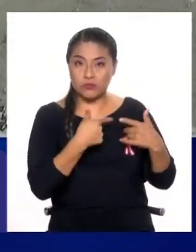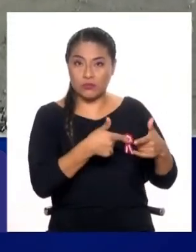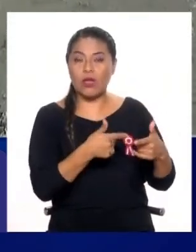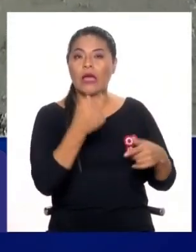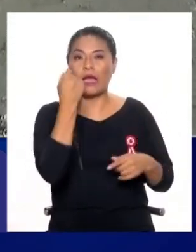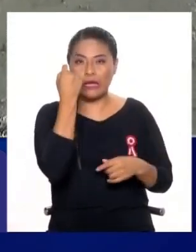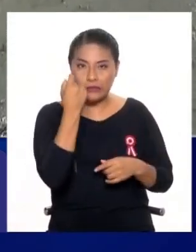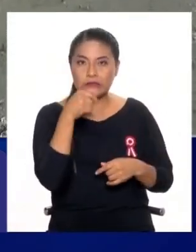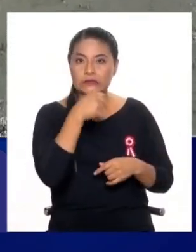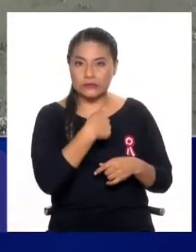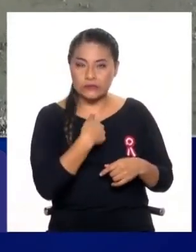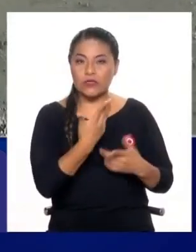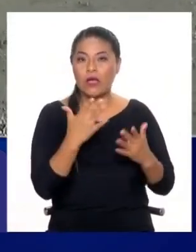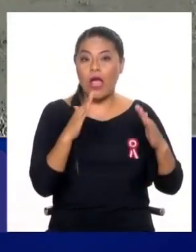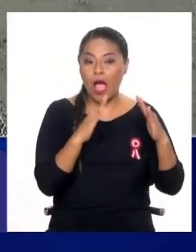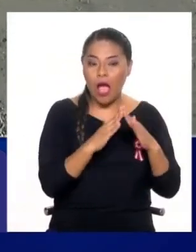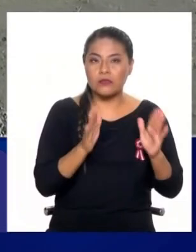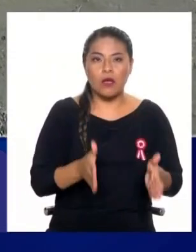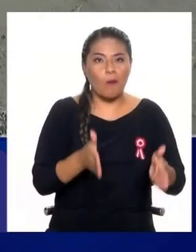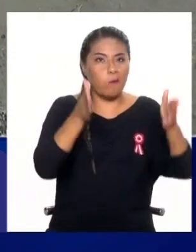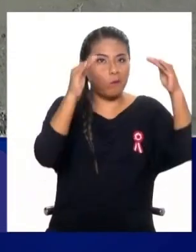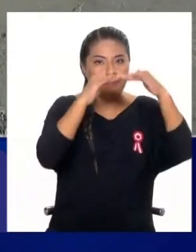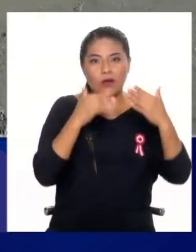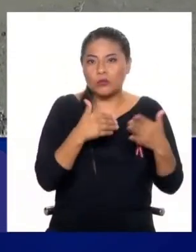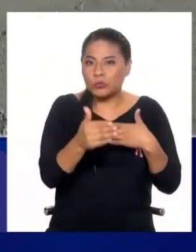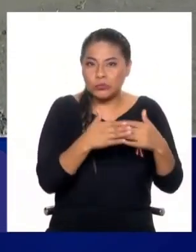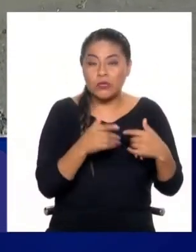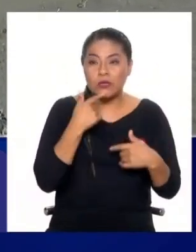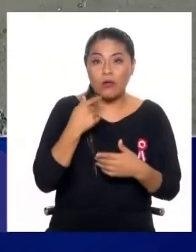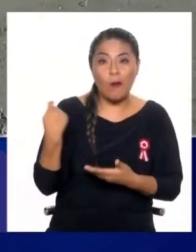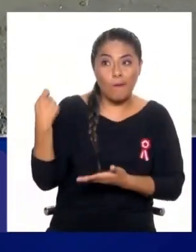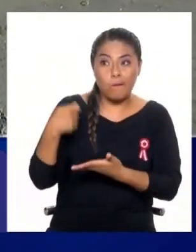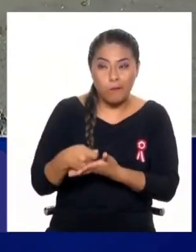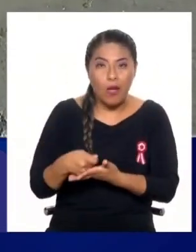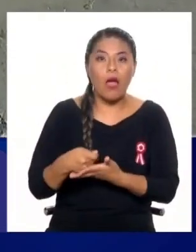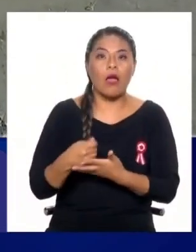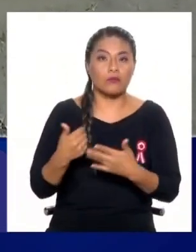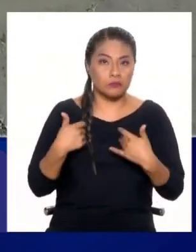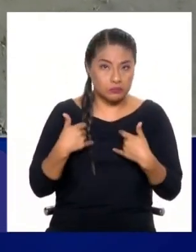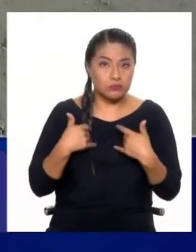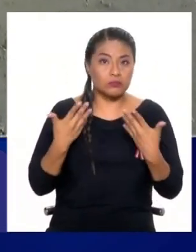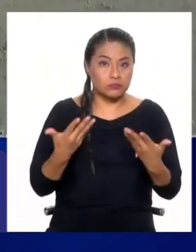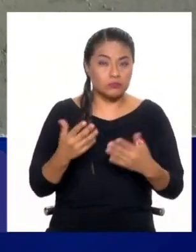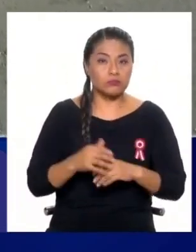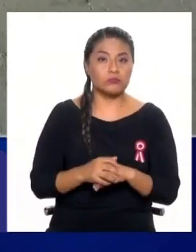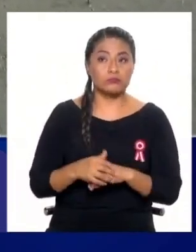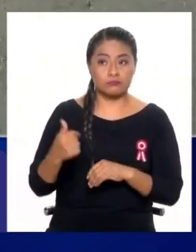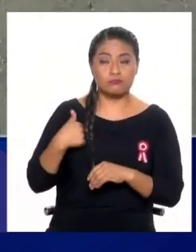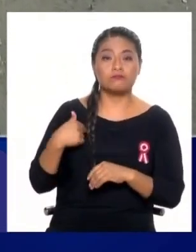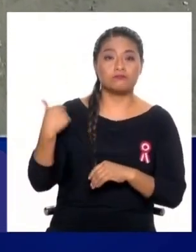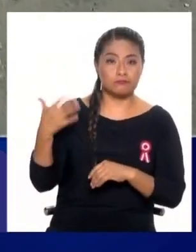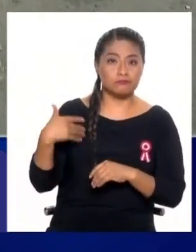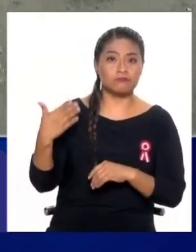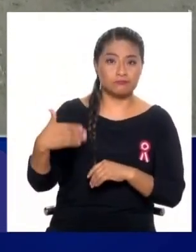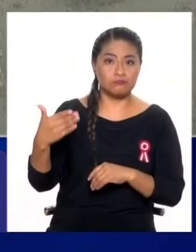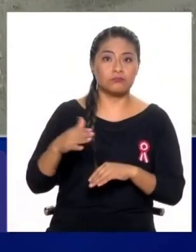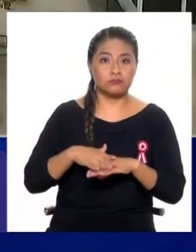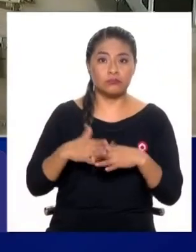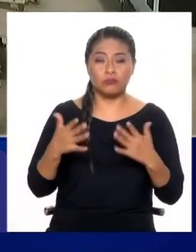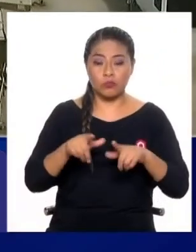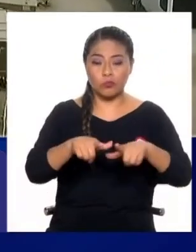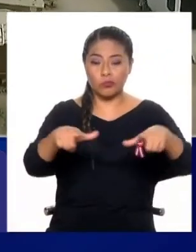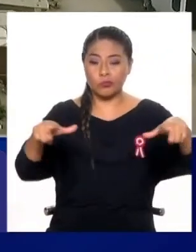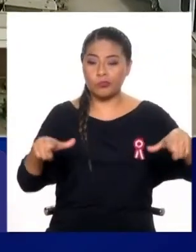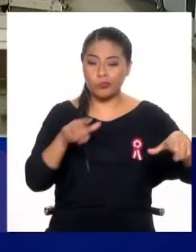sé que tienen una casa, un edificio, lo que fuera, y les cobro en proporción a lo que tienen, yo tengo más recursos para poder hacer obras,